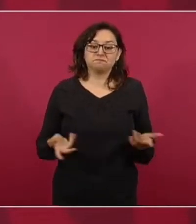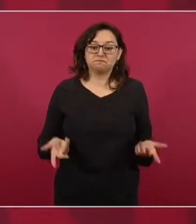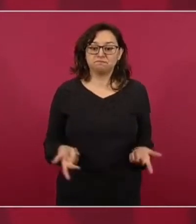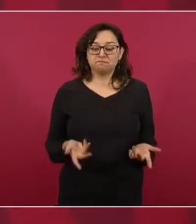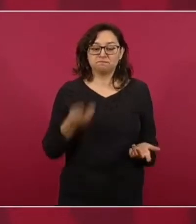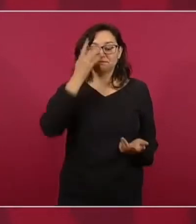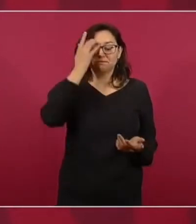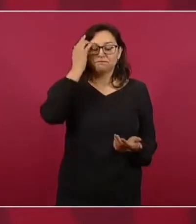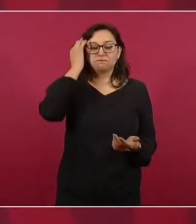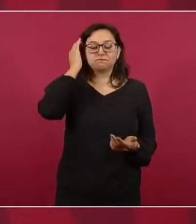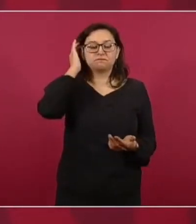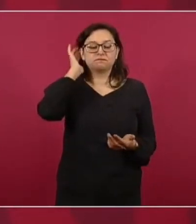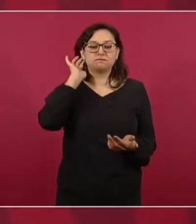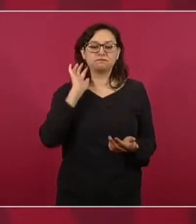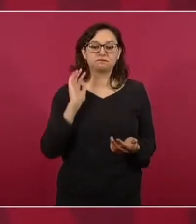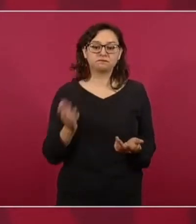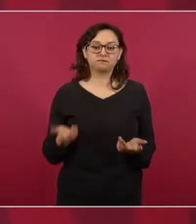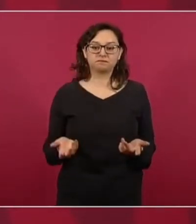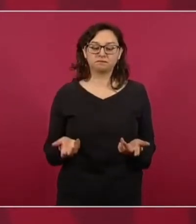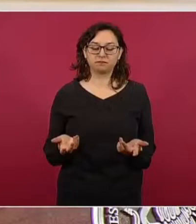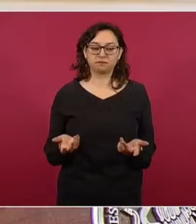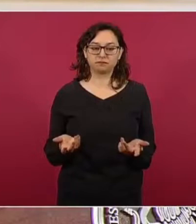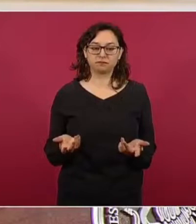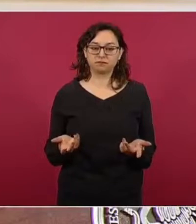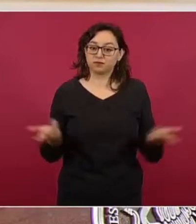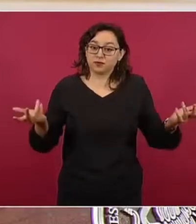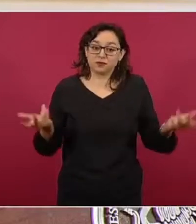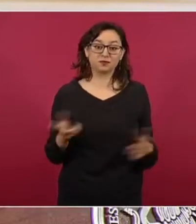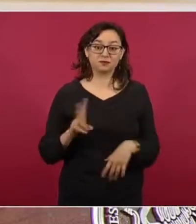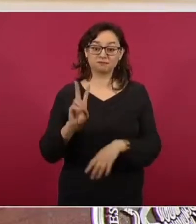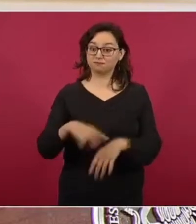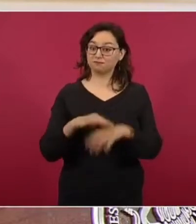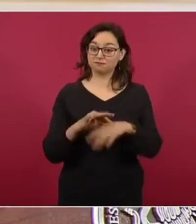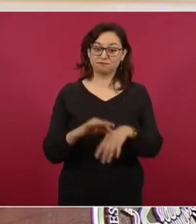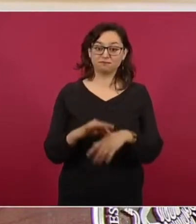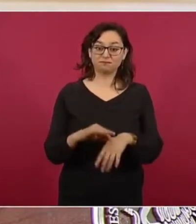es una realidad,